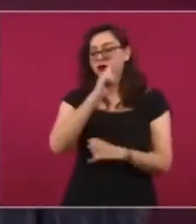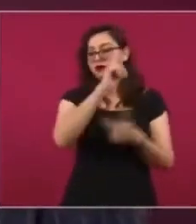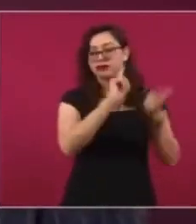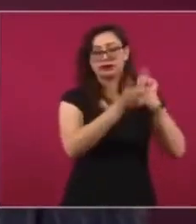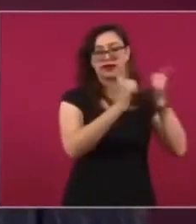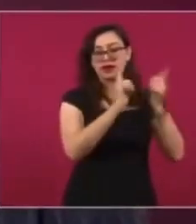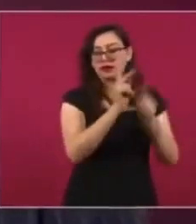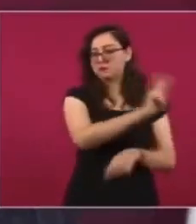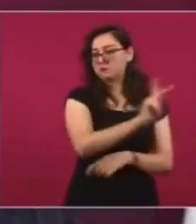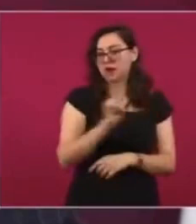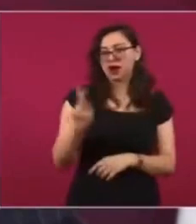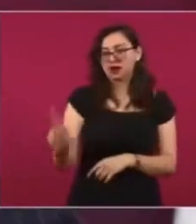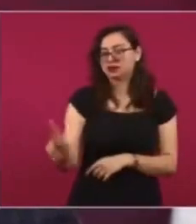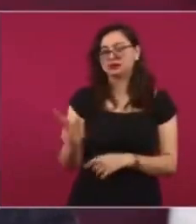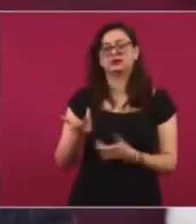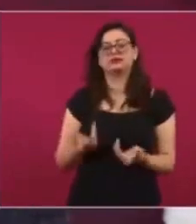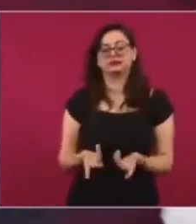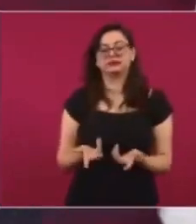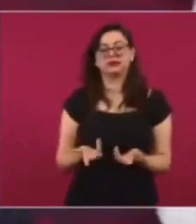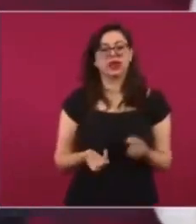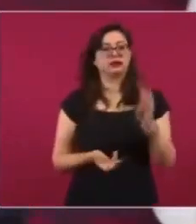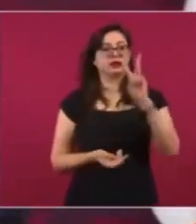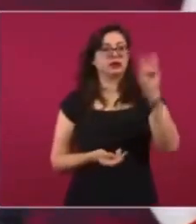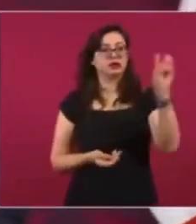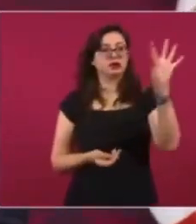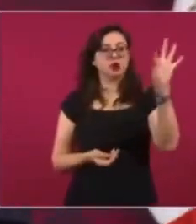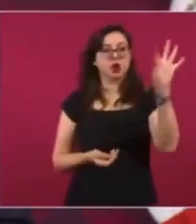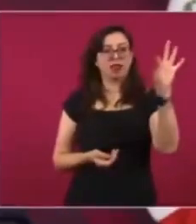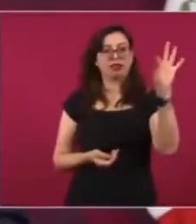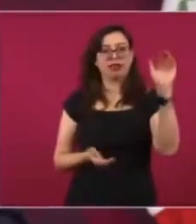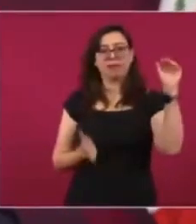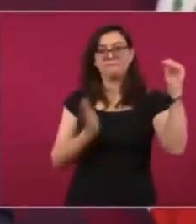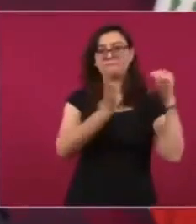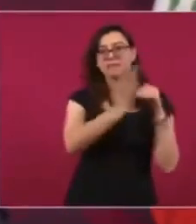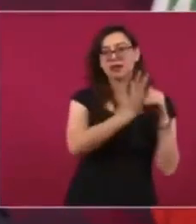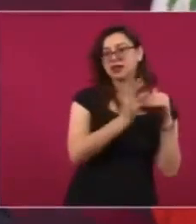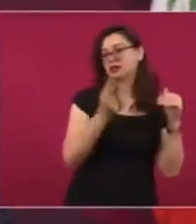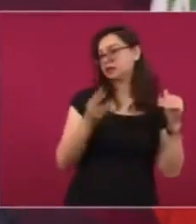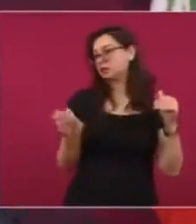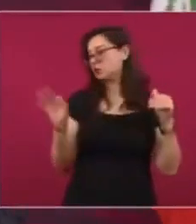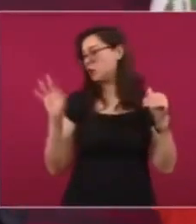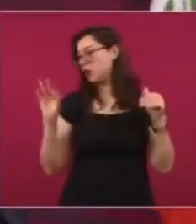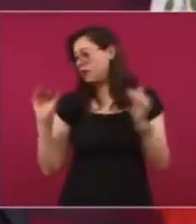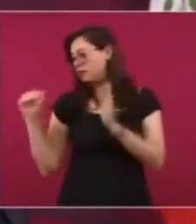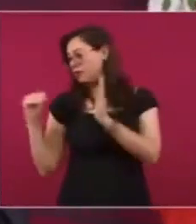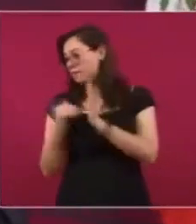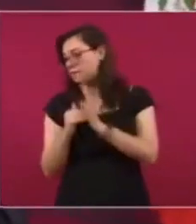Y estamos también